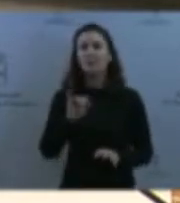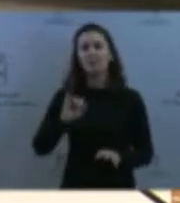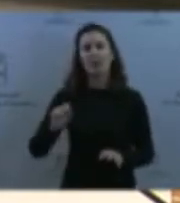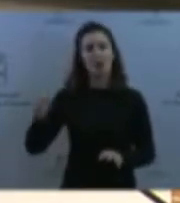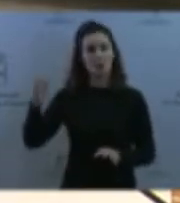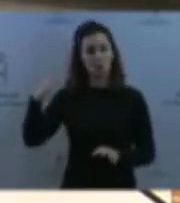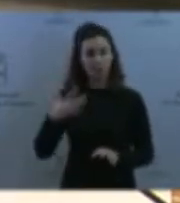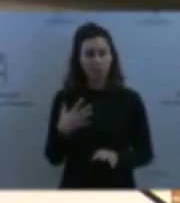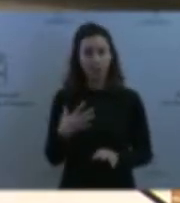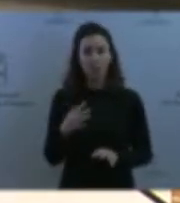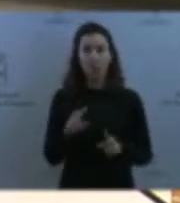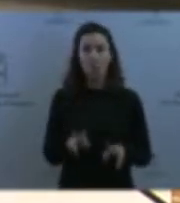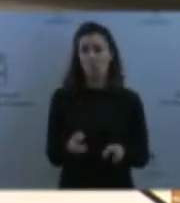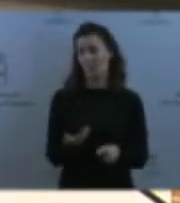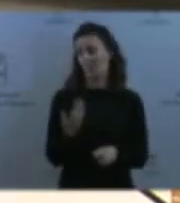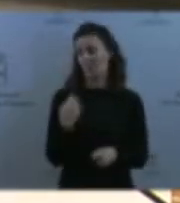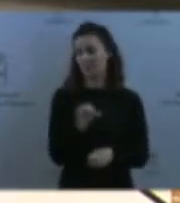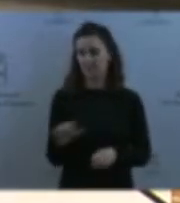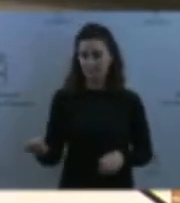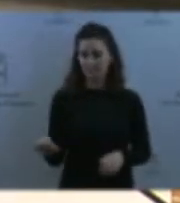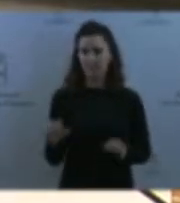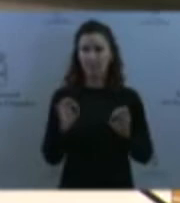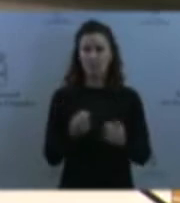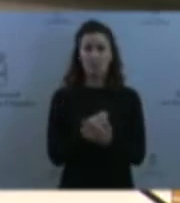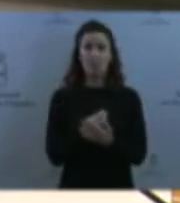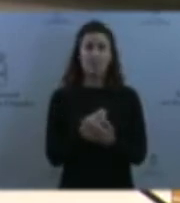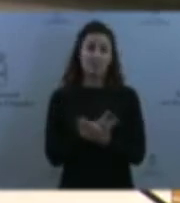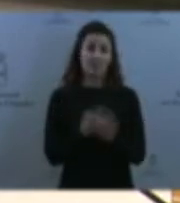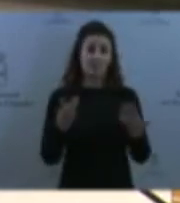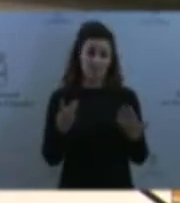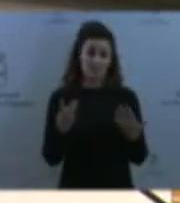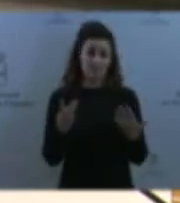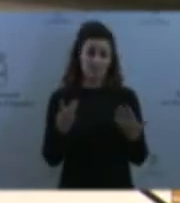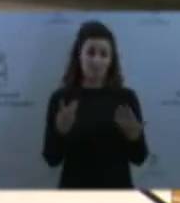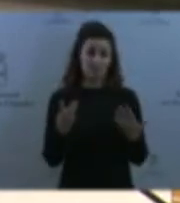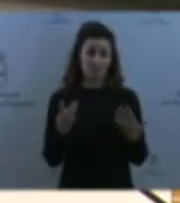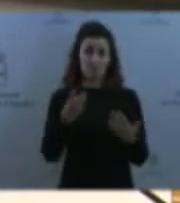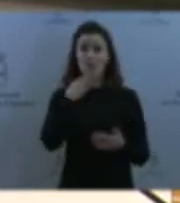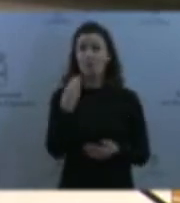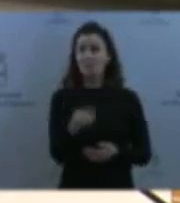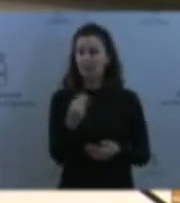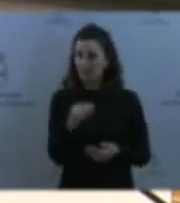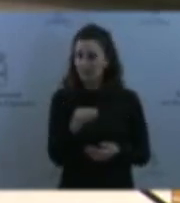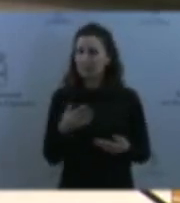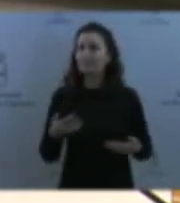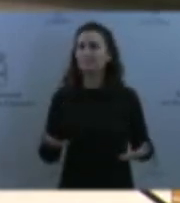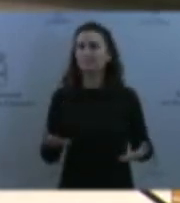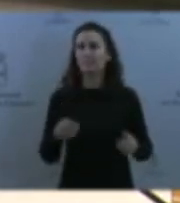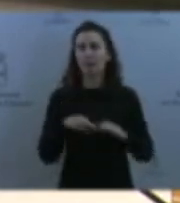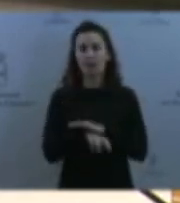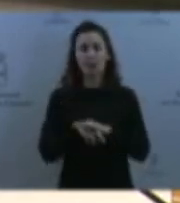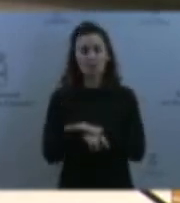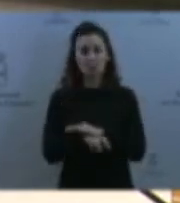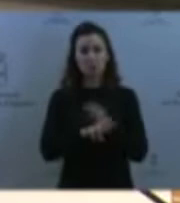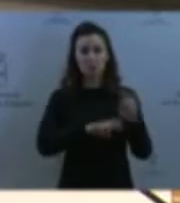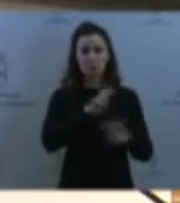semana, dieciocho menores, y seguimos buscando recursos y adecuando recursos para seguir acogiendo